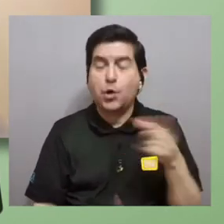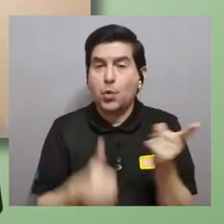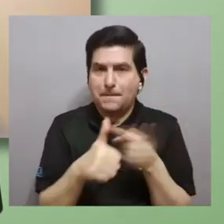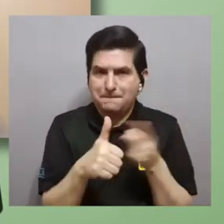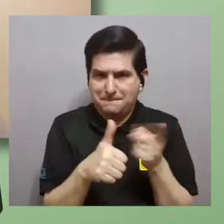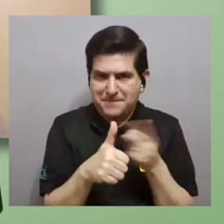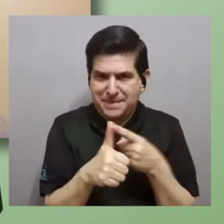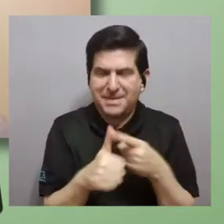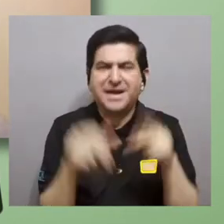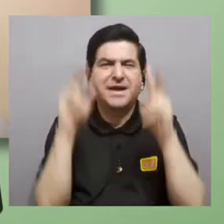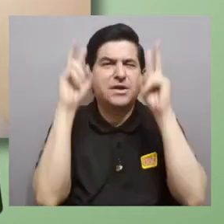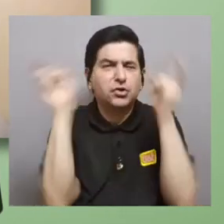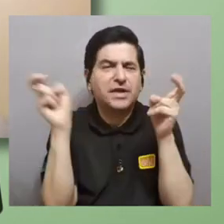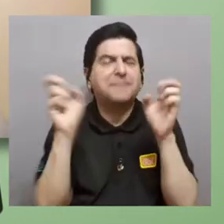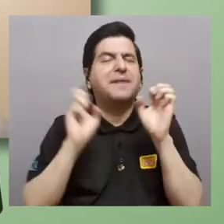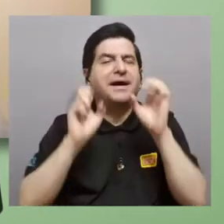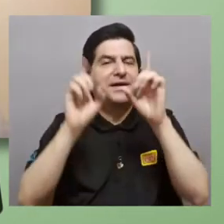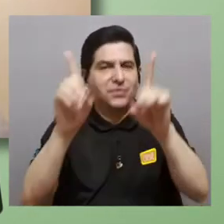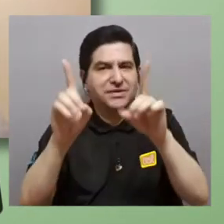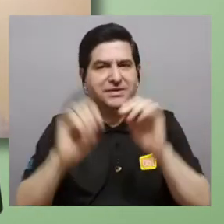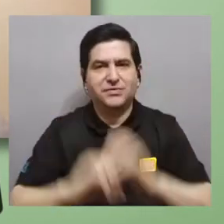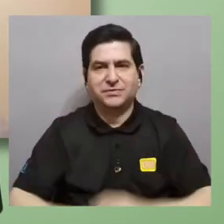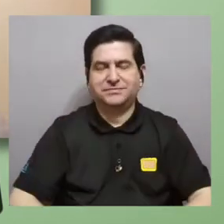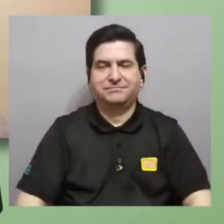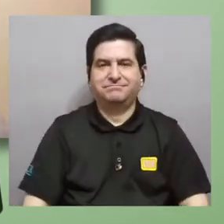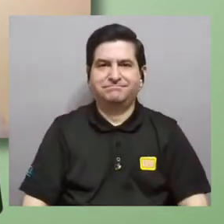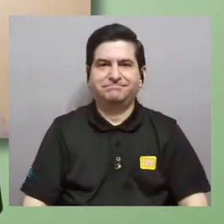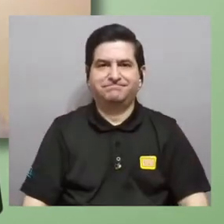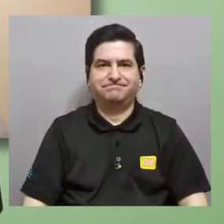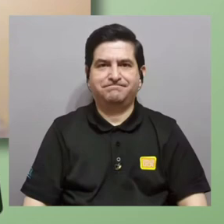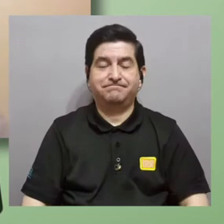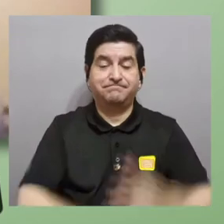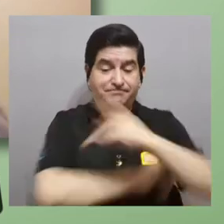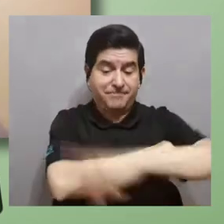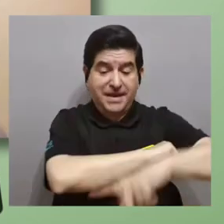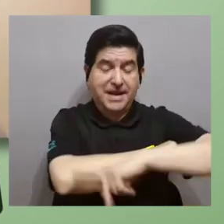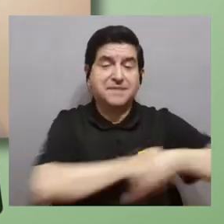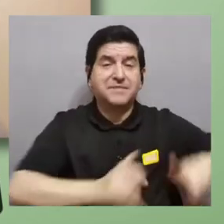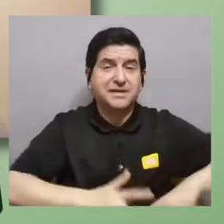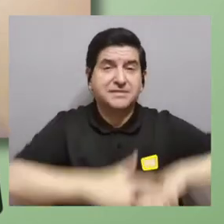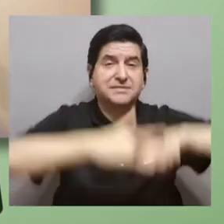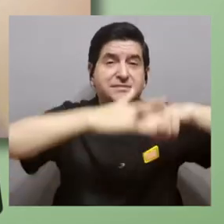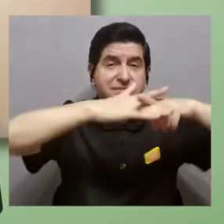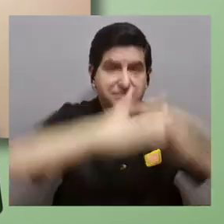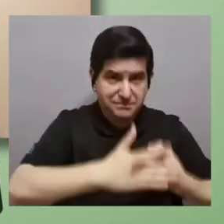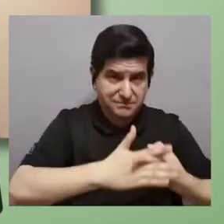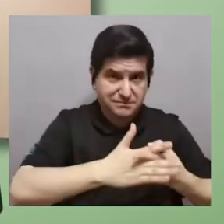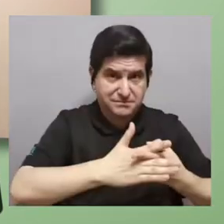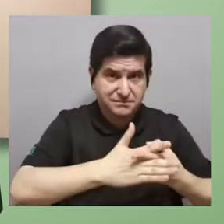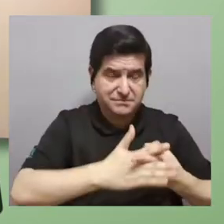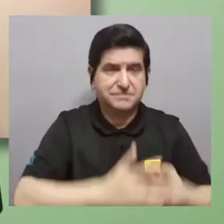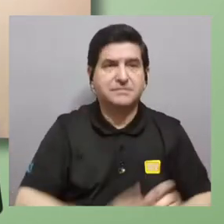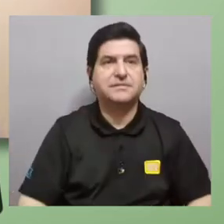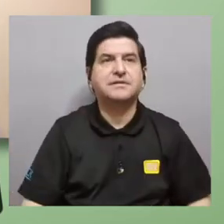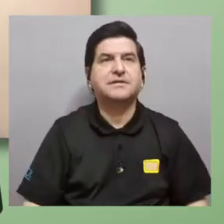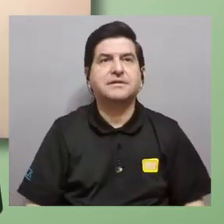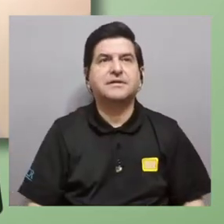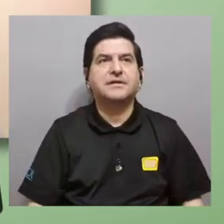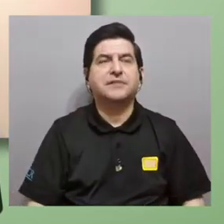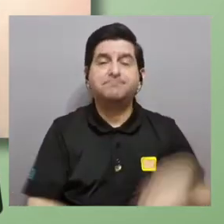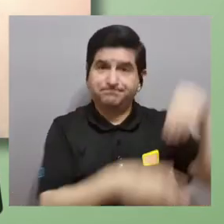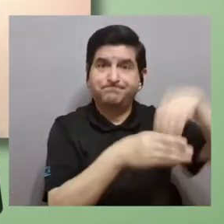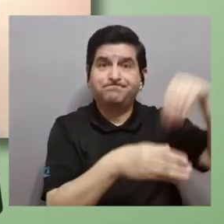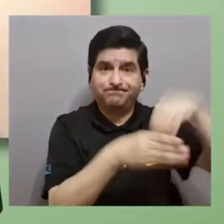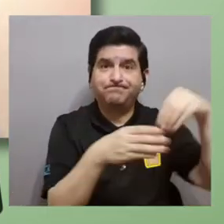primero es un tema de educación el país tiene que empezar a a